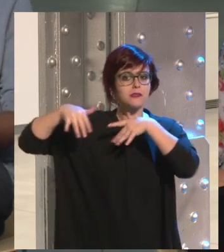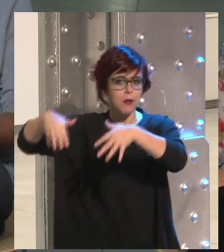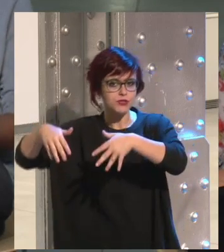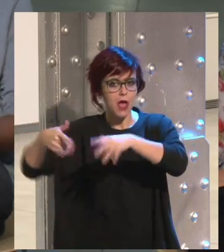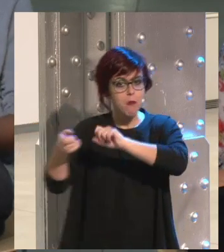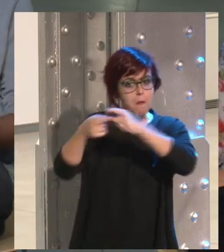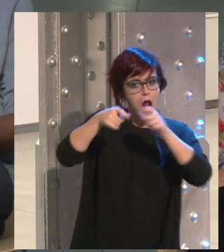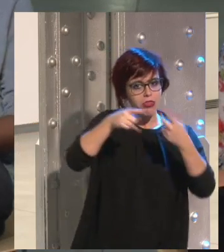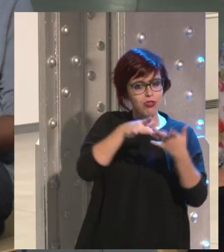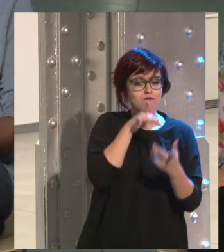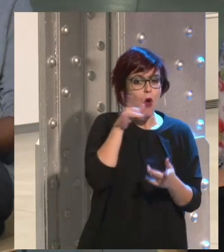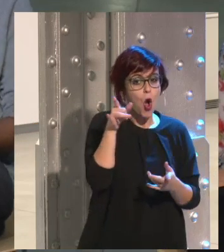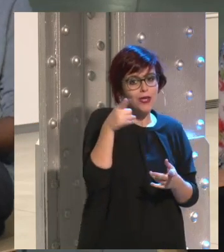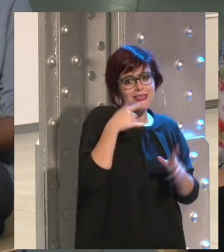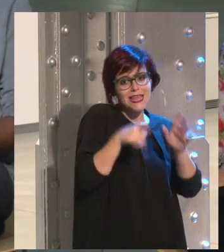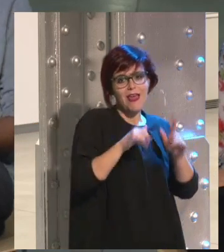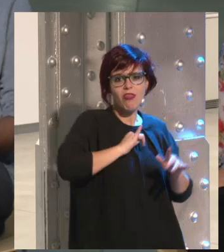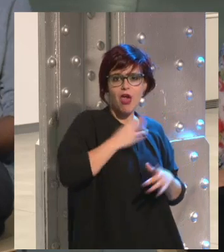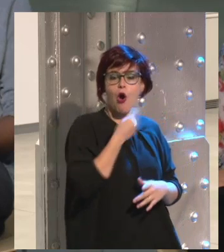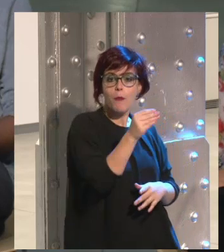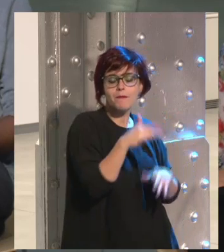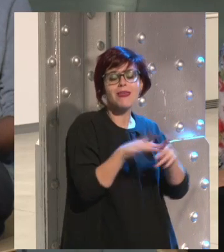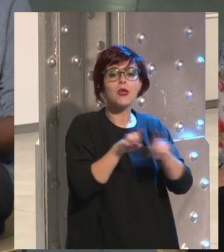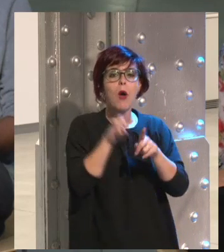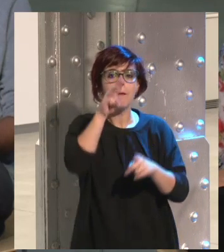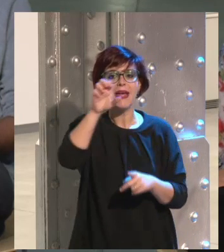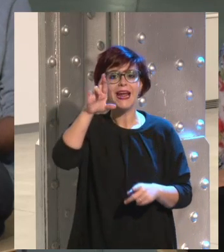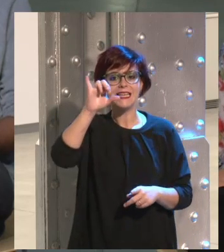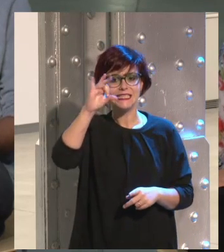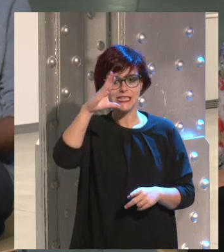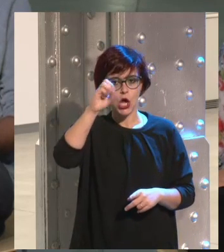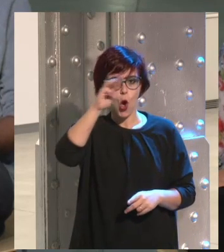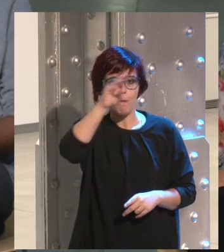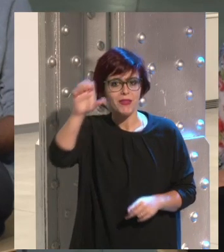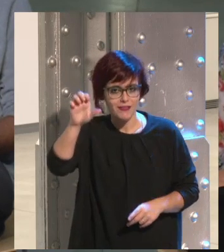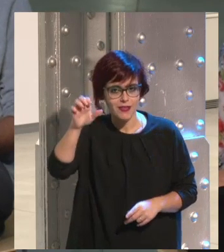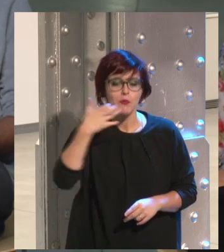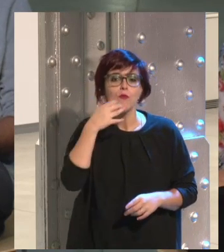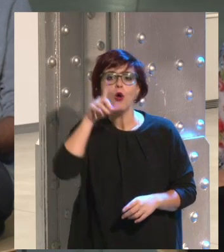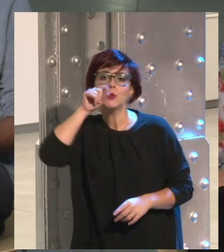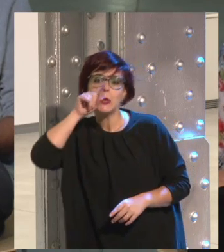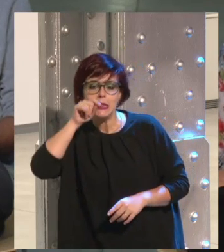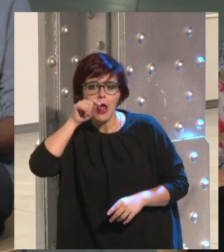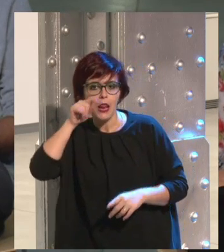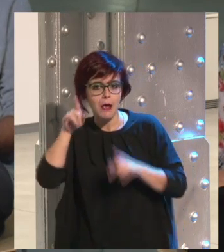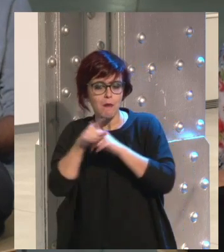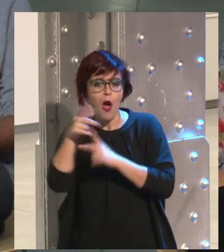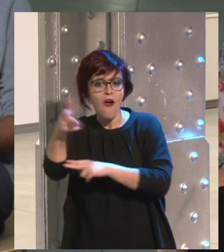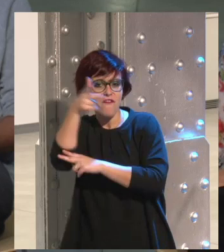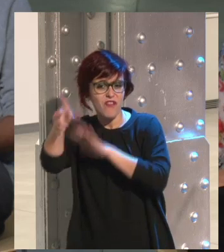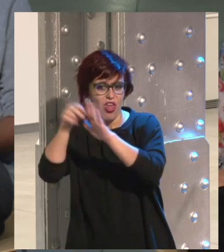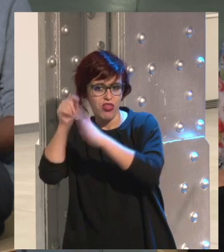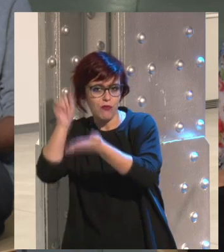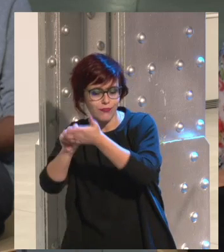intentar seguir siendo joven. Por eso, si sacan Periscope o Vine, los de Twitter, ellos sacan Facebook Live y sacan las Stories.